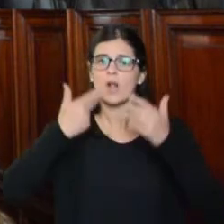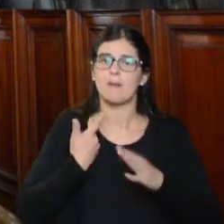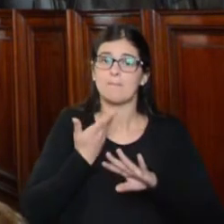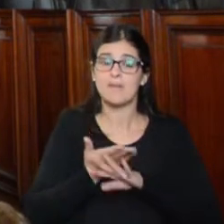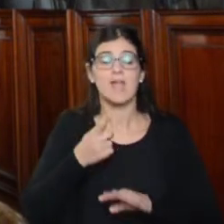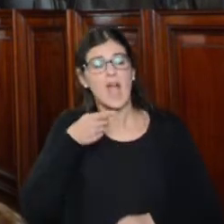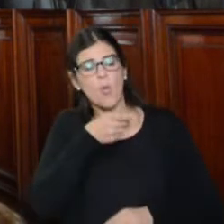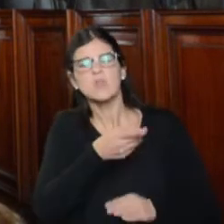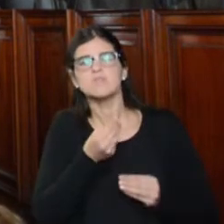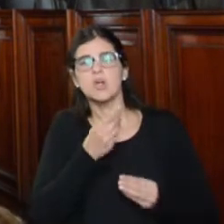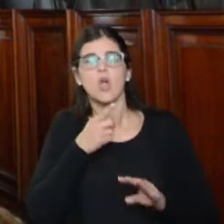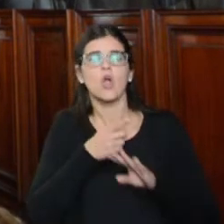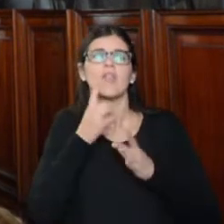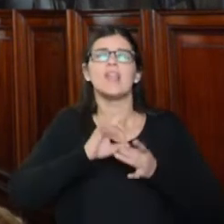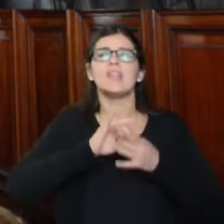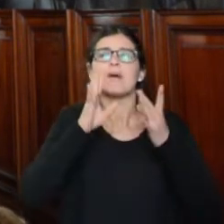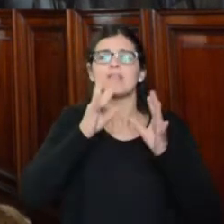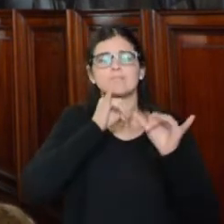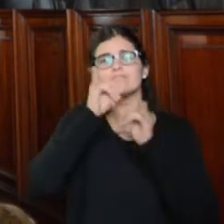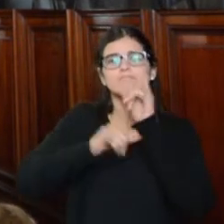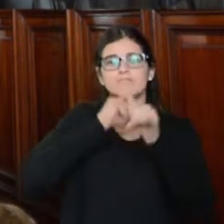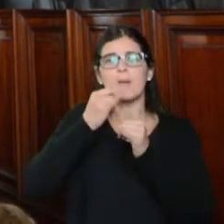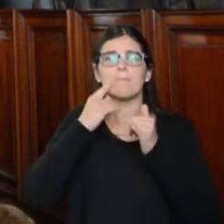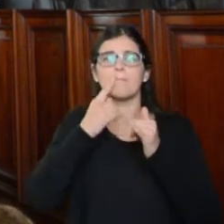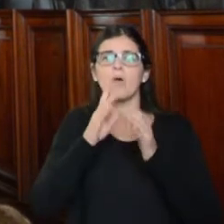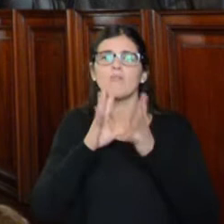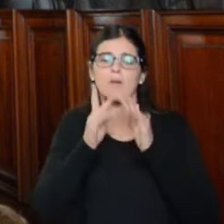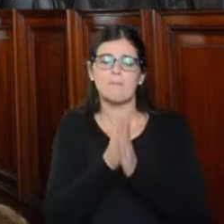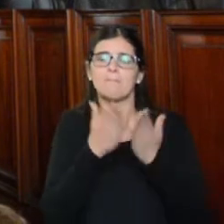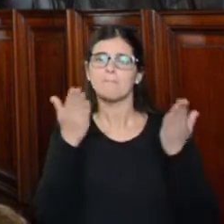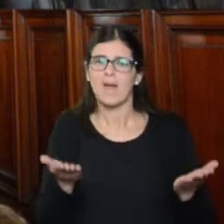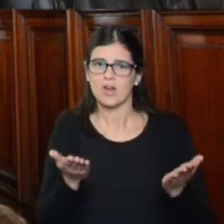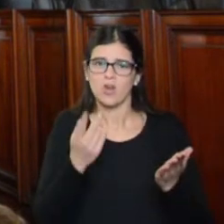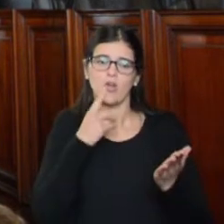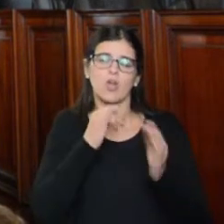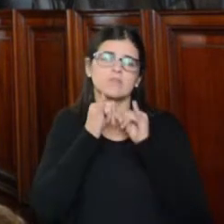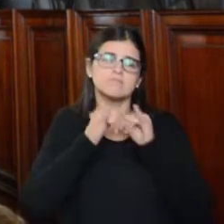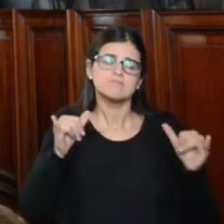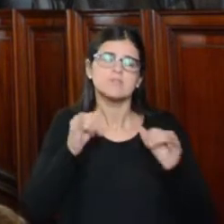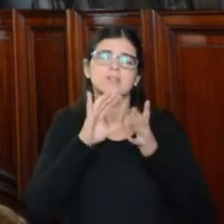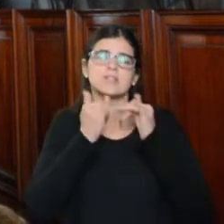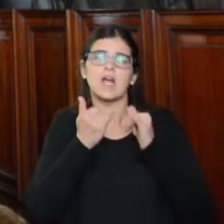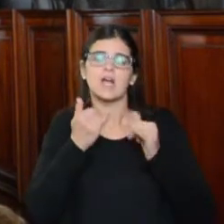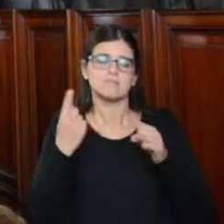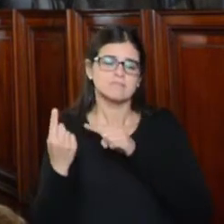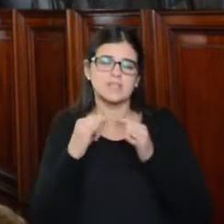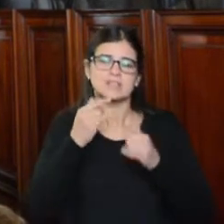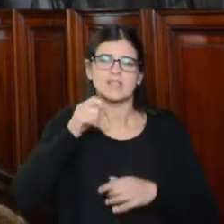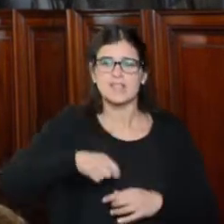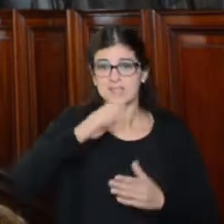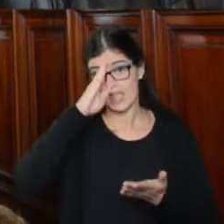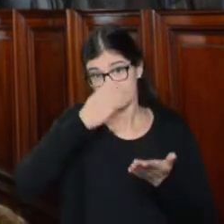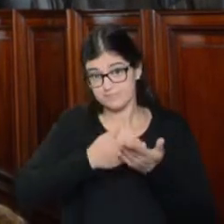acusa de cometer un delito contra la libertad de prensa por impedir la circulación del periódico en el marco de un conflicto laboral. Una eventual sentencia condenatoria